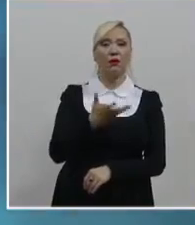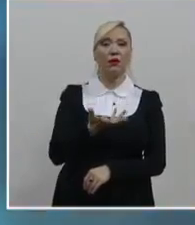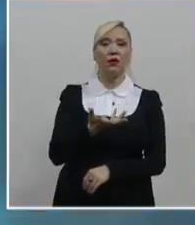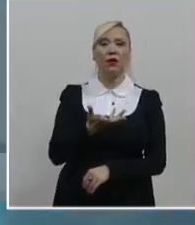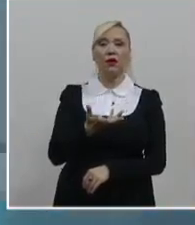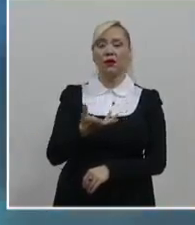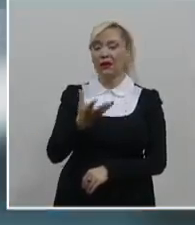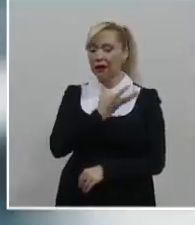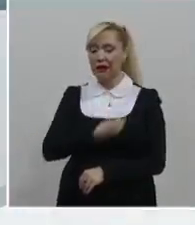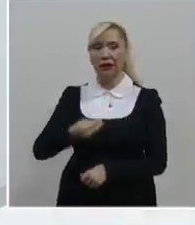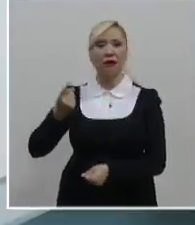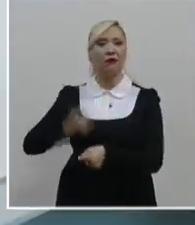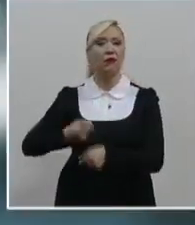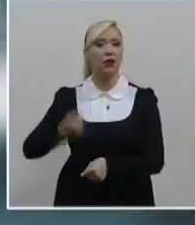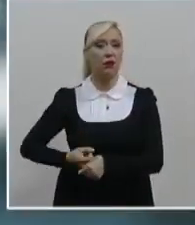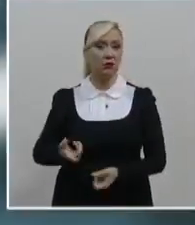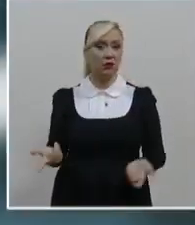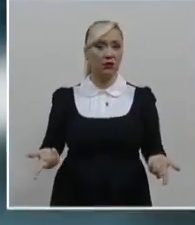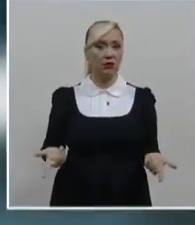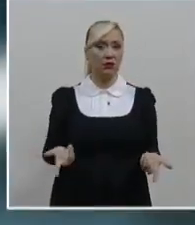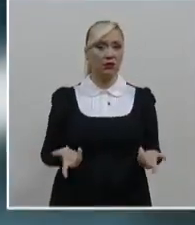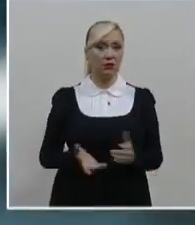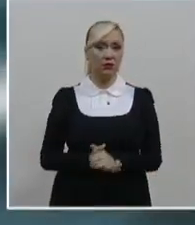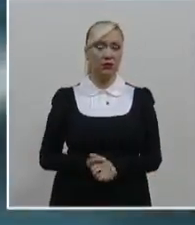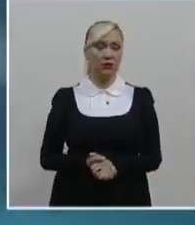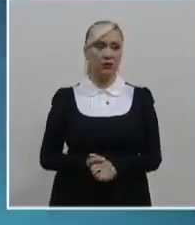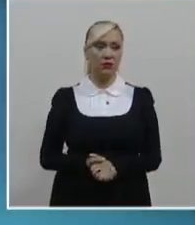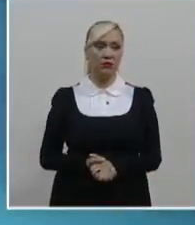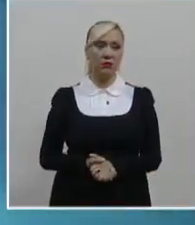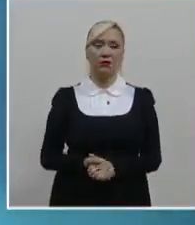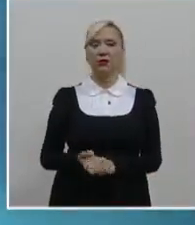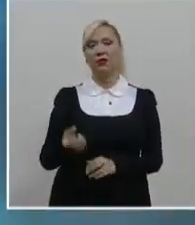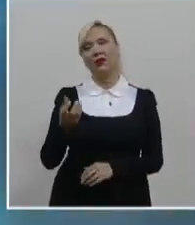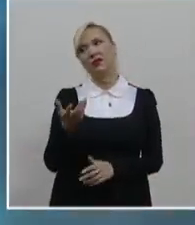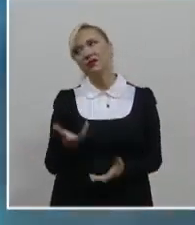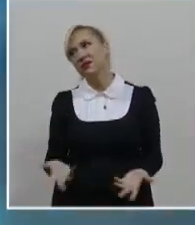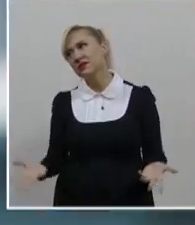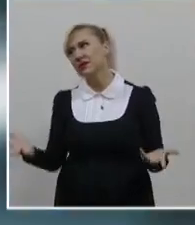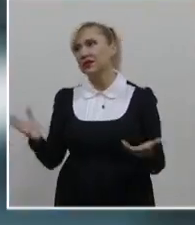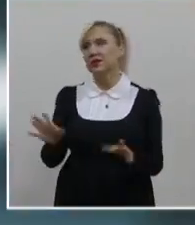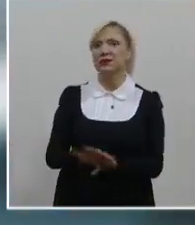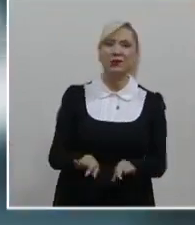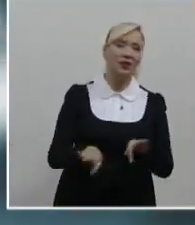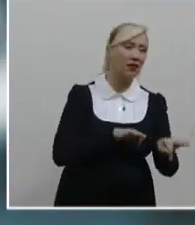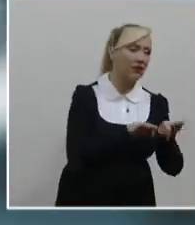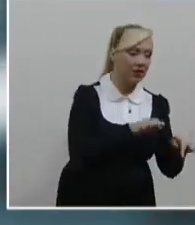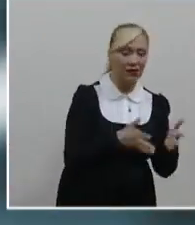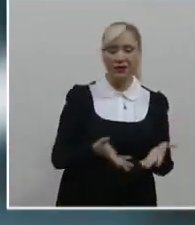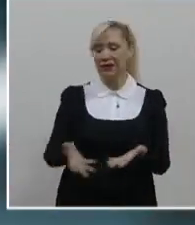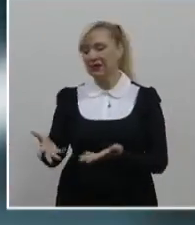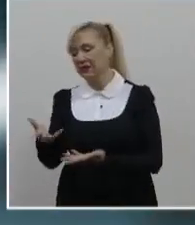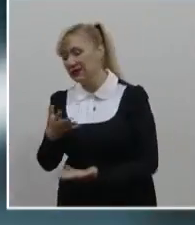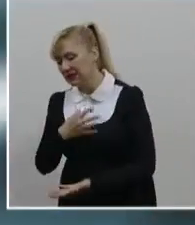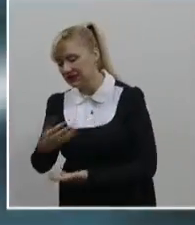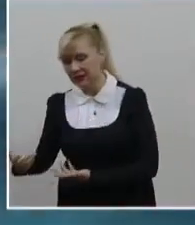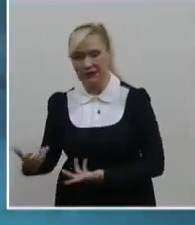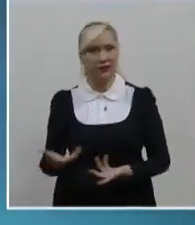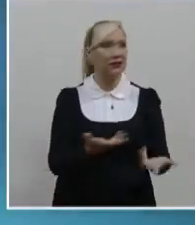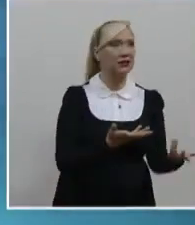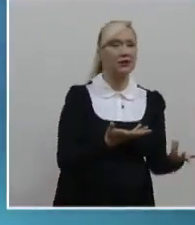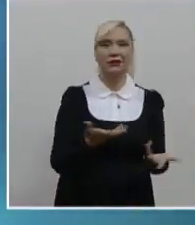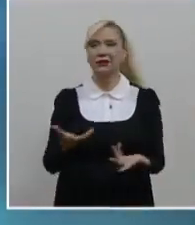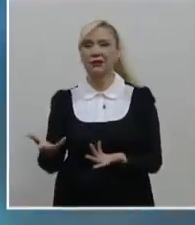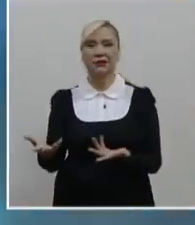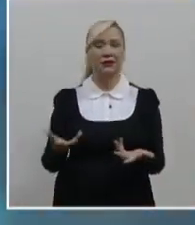Es decir, que no tengas que padecer la maternidad por trabajar o que tengas que padecer trabajar por ser